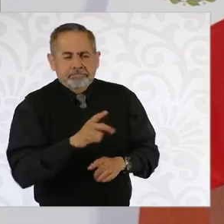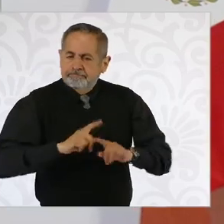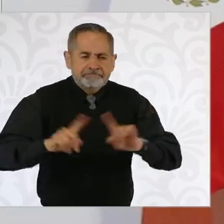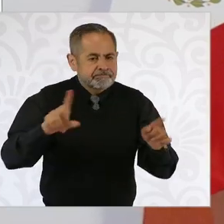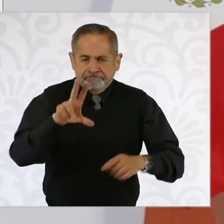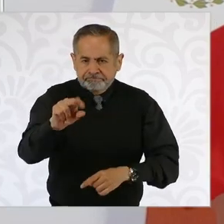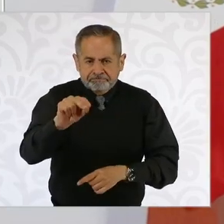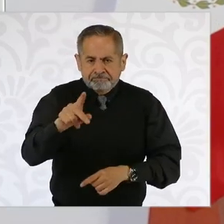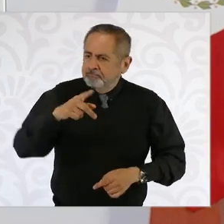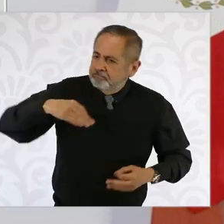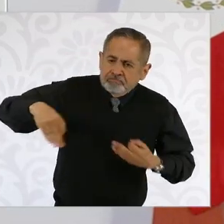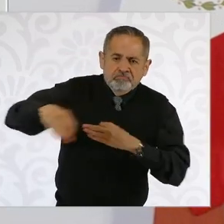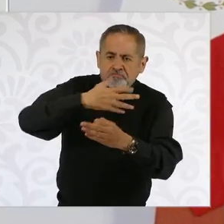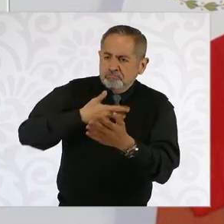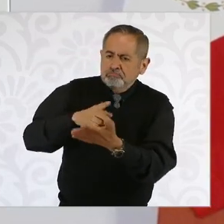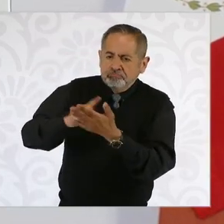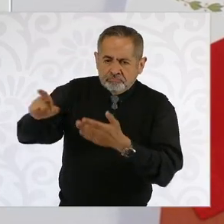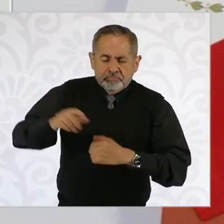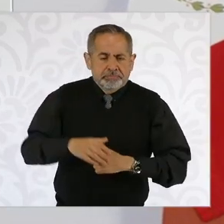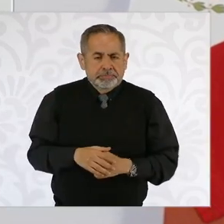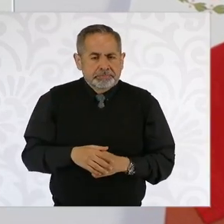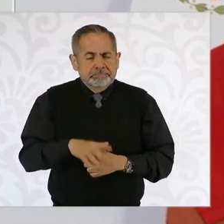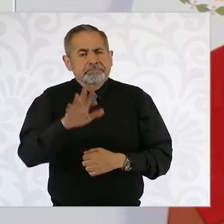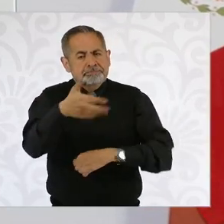Lo vamos a hacer por partes.